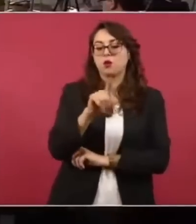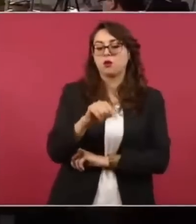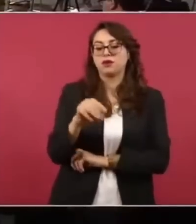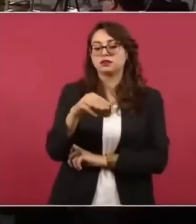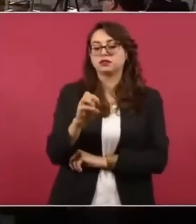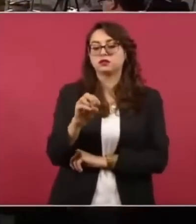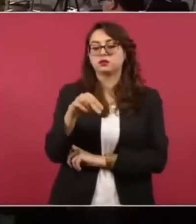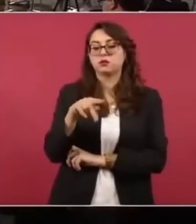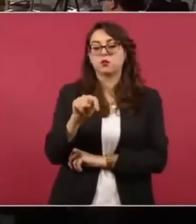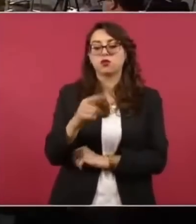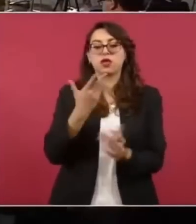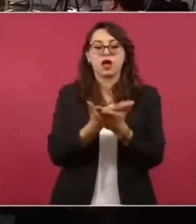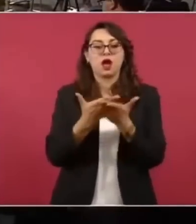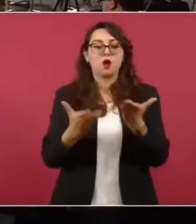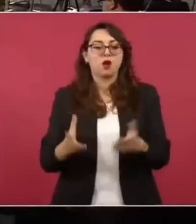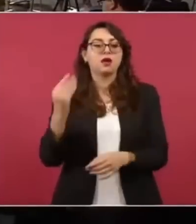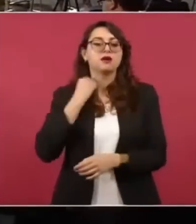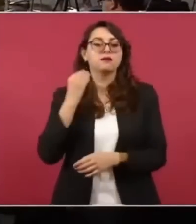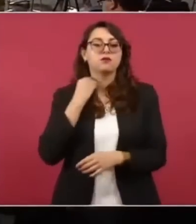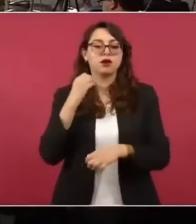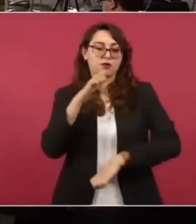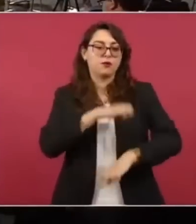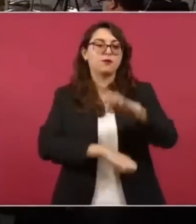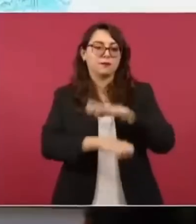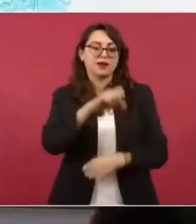abogado del grupo méxico o sea